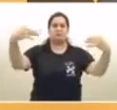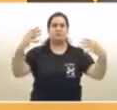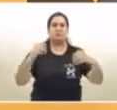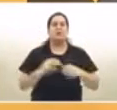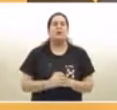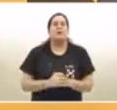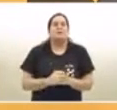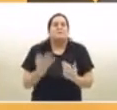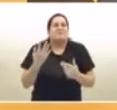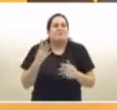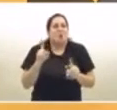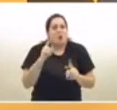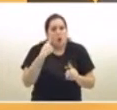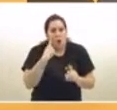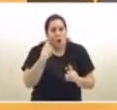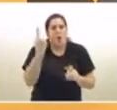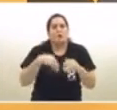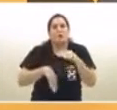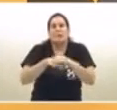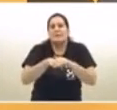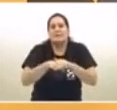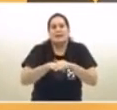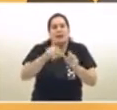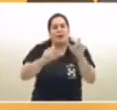un protocolo que le vamos a elevar al Gobierno Nacional.